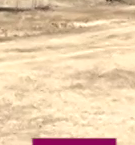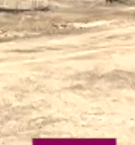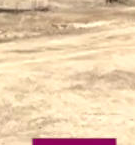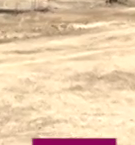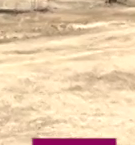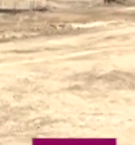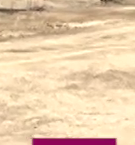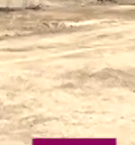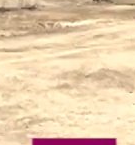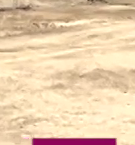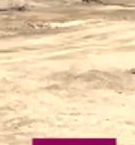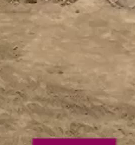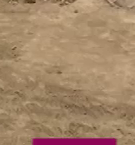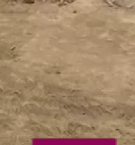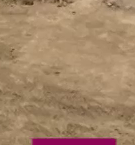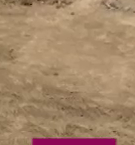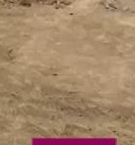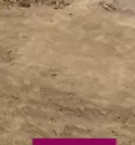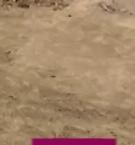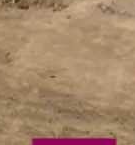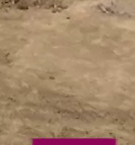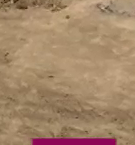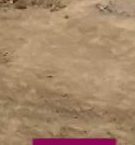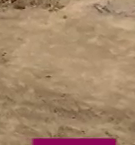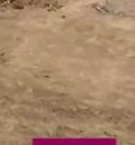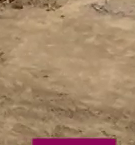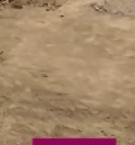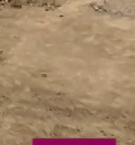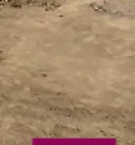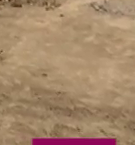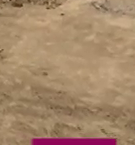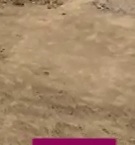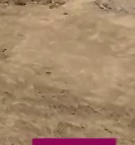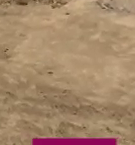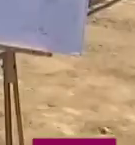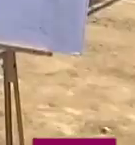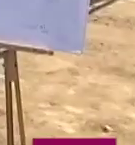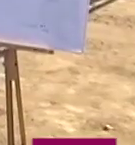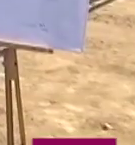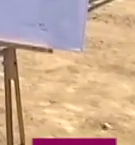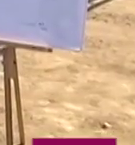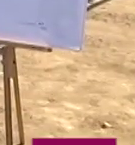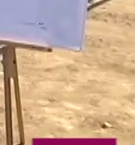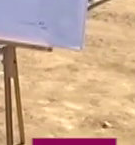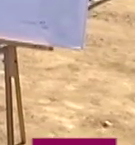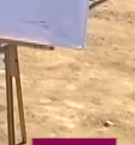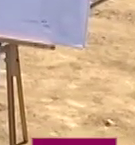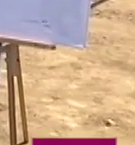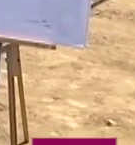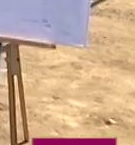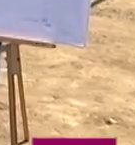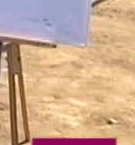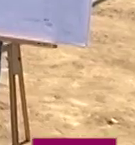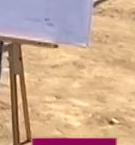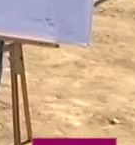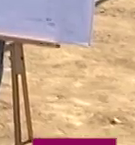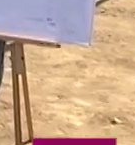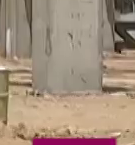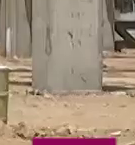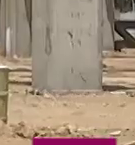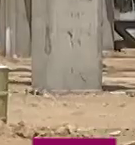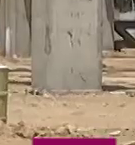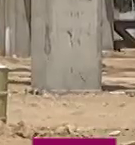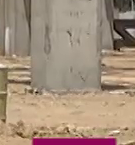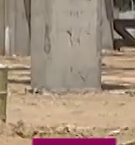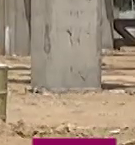Desarrollo Deportivo y de Alto Rendimiento, la Ciudad Administrativa de Tlaxcala y el Centro de Rehabilitación, Inclusión y Autismo